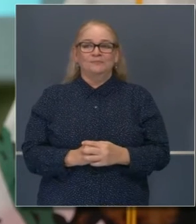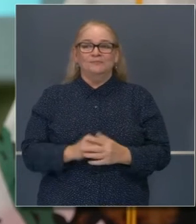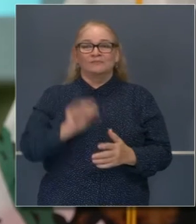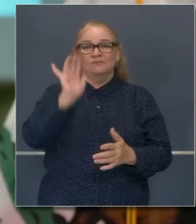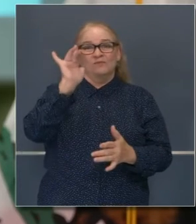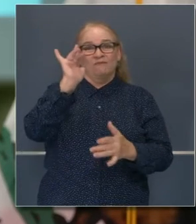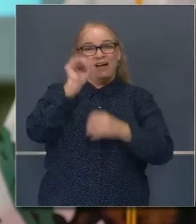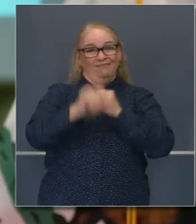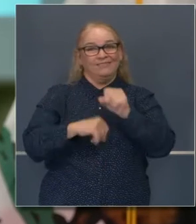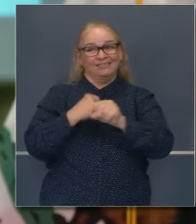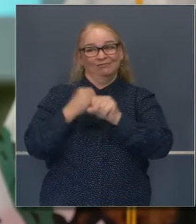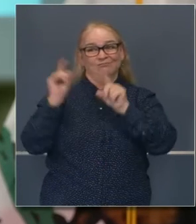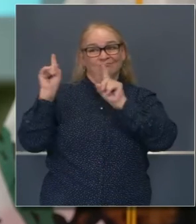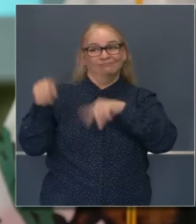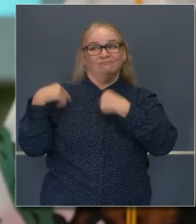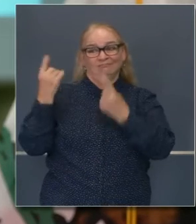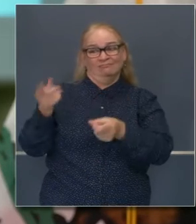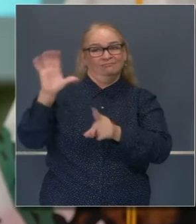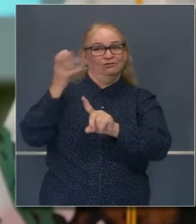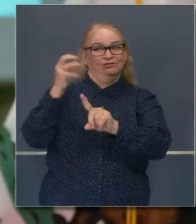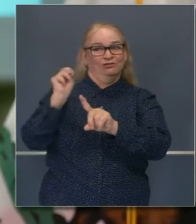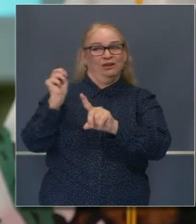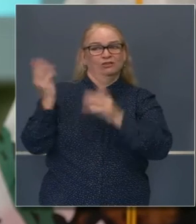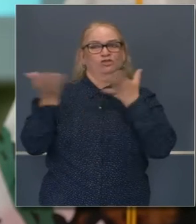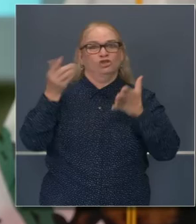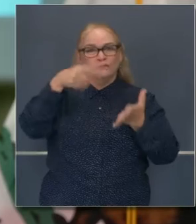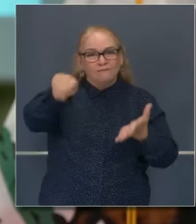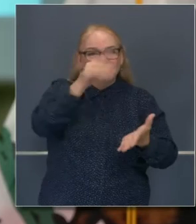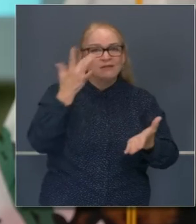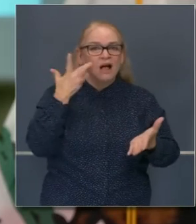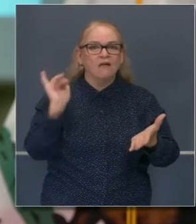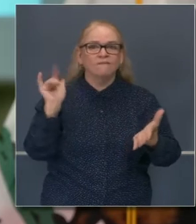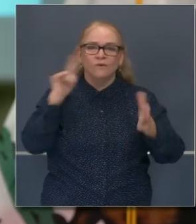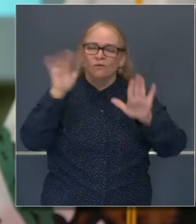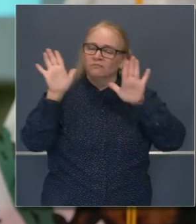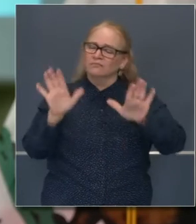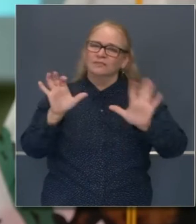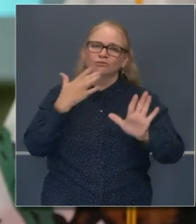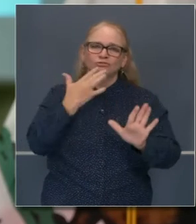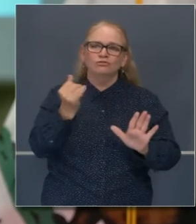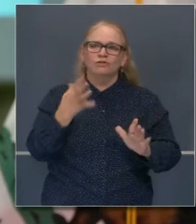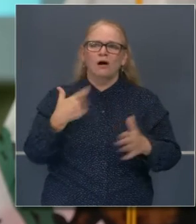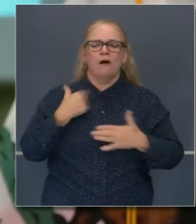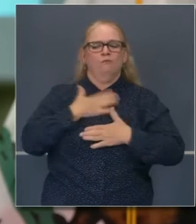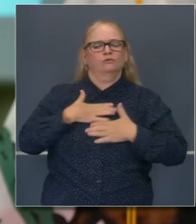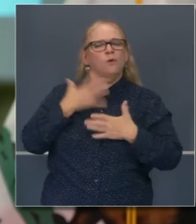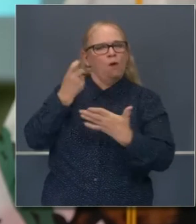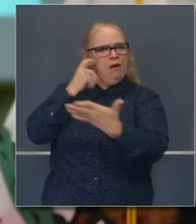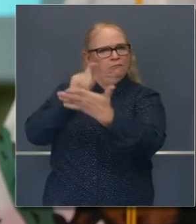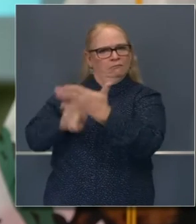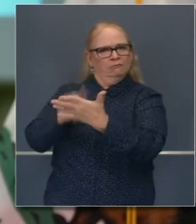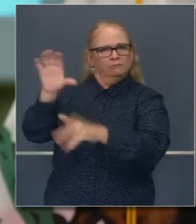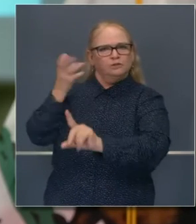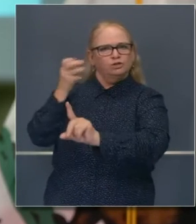25 años de servicio tremendo para los ciudadanos de California y quiero reconocer sus servicios.